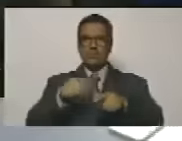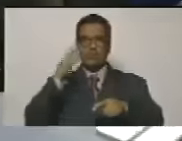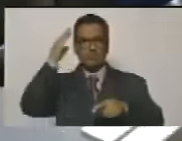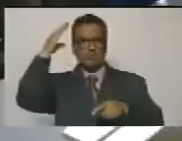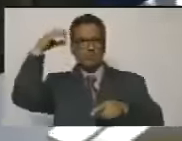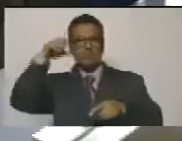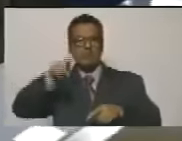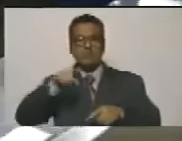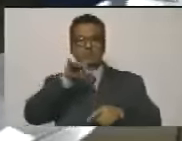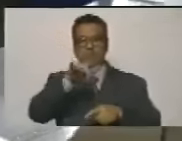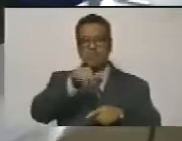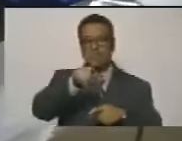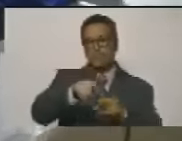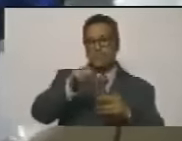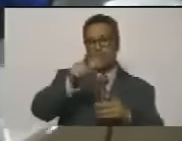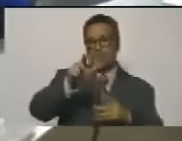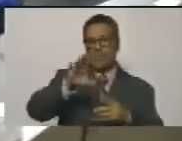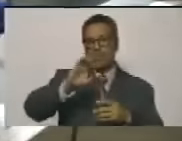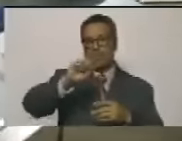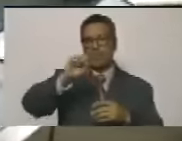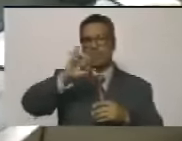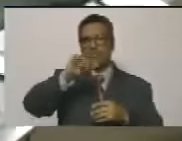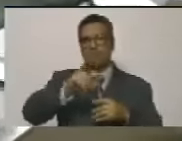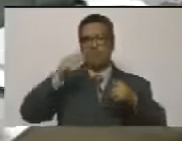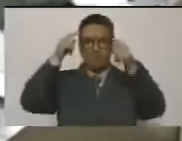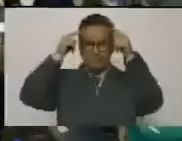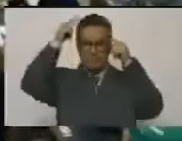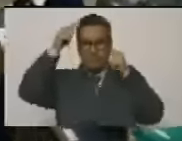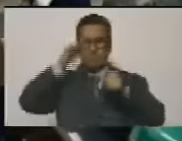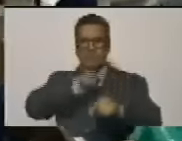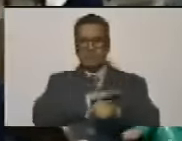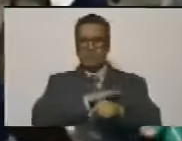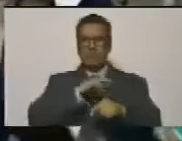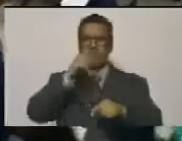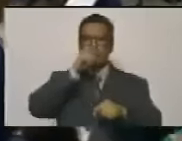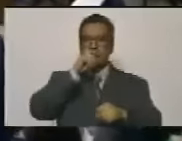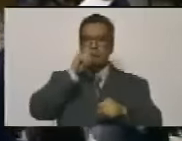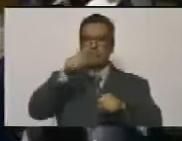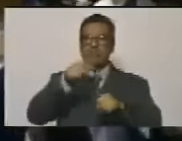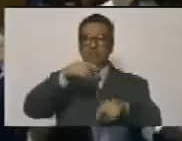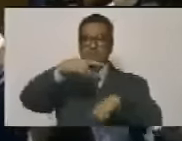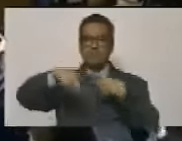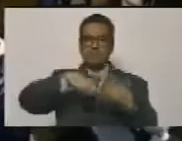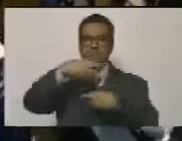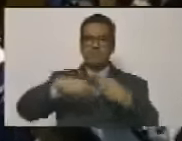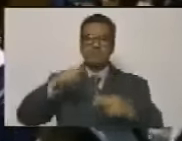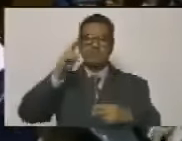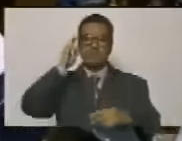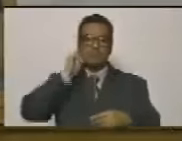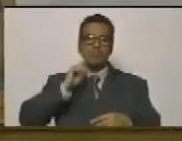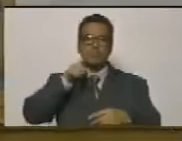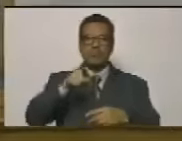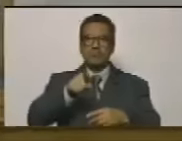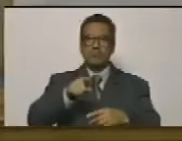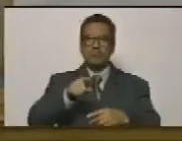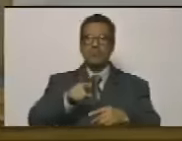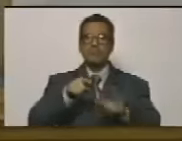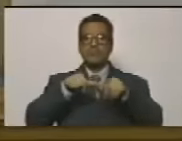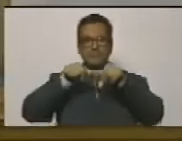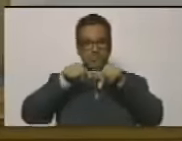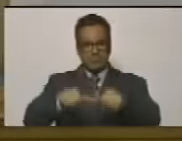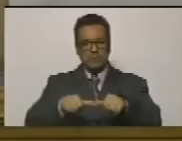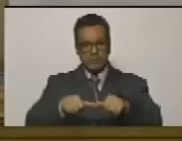sueños. Por ti Carlos Escarraja por Chávez por Nicolás esta revolución bolivariana llegó para